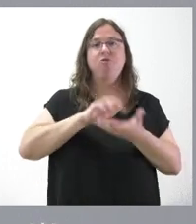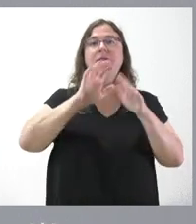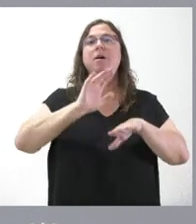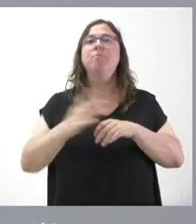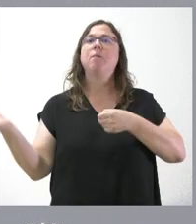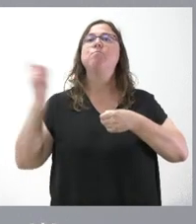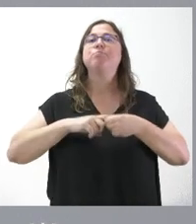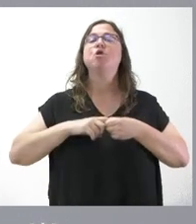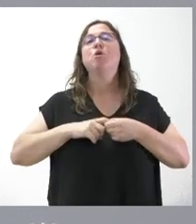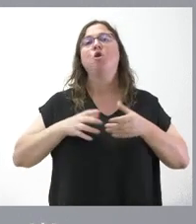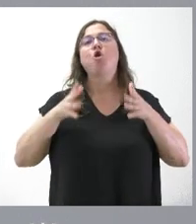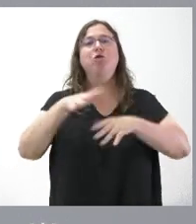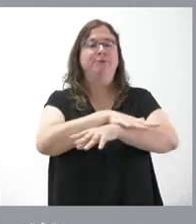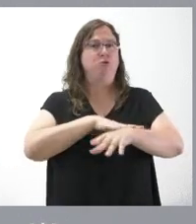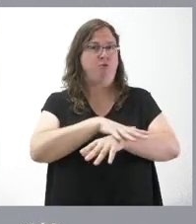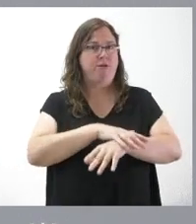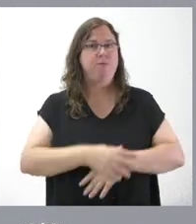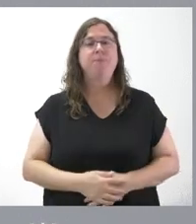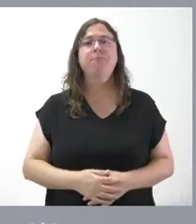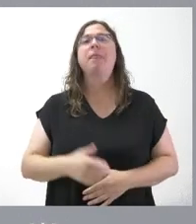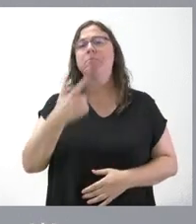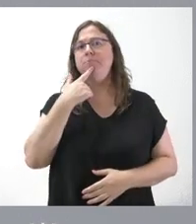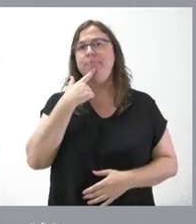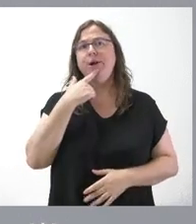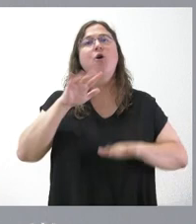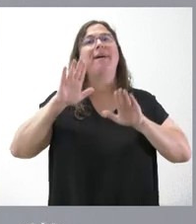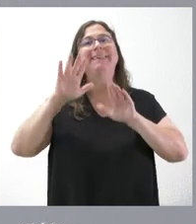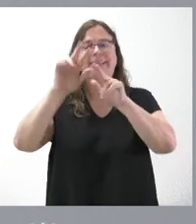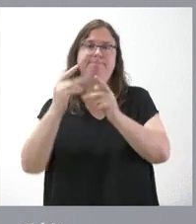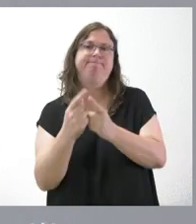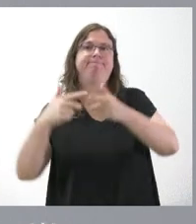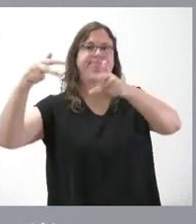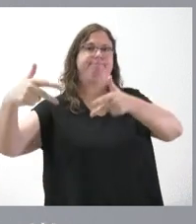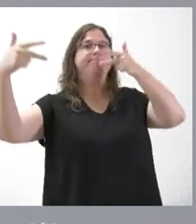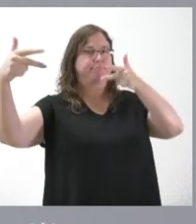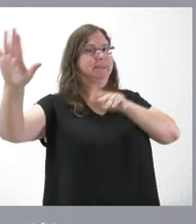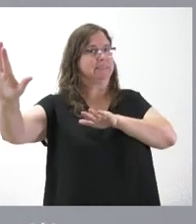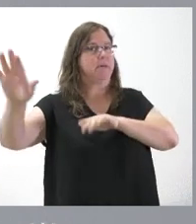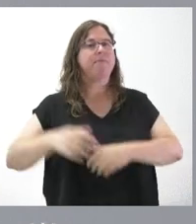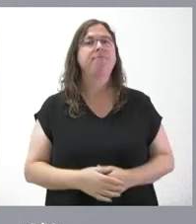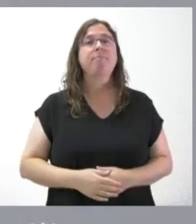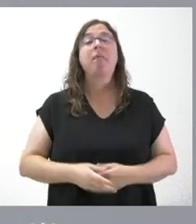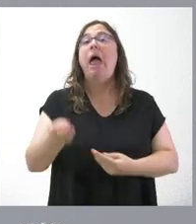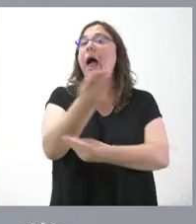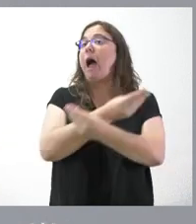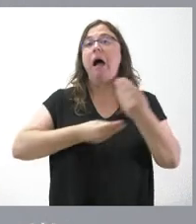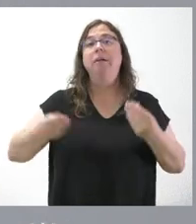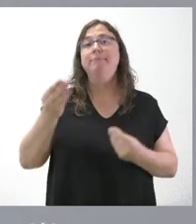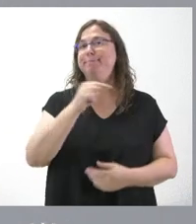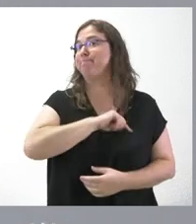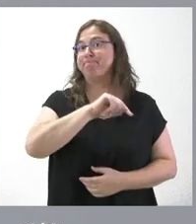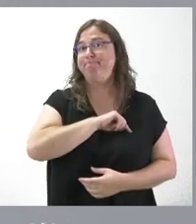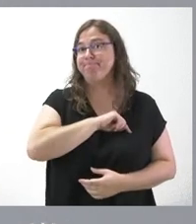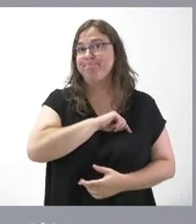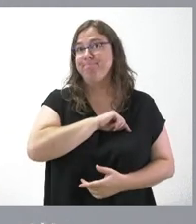incorporarse al Consejo de Gobierno, pero sí ha estado en vía telemática. Es un ambiente, lógicamente, del sentimiento que tenemos,